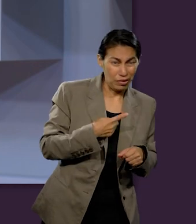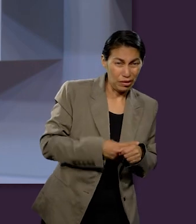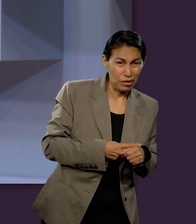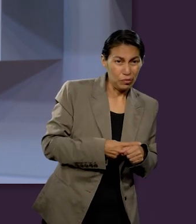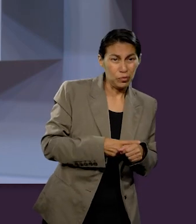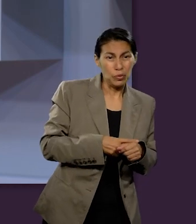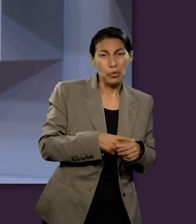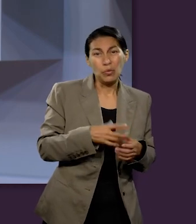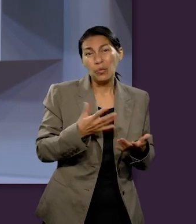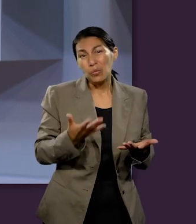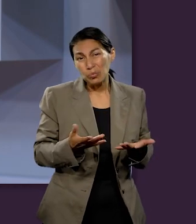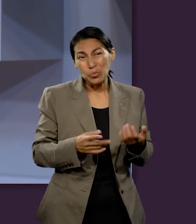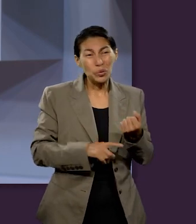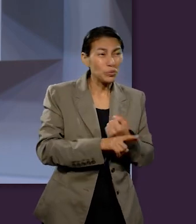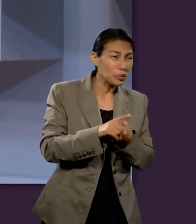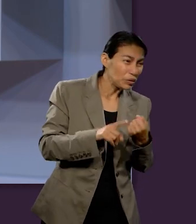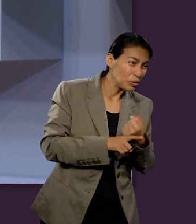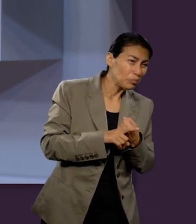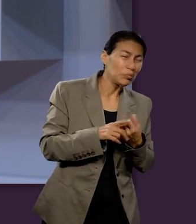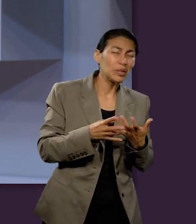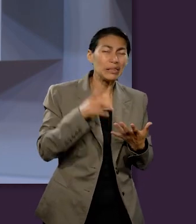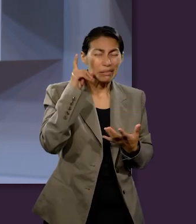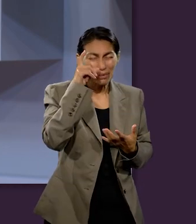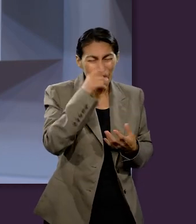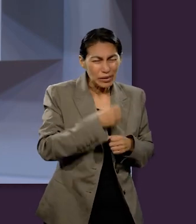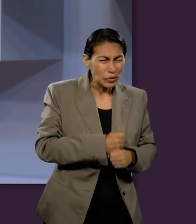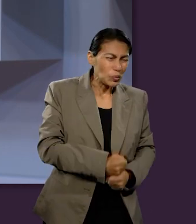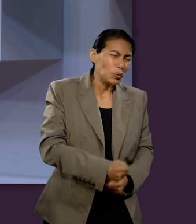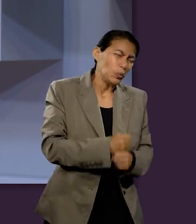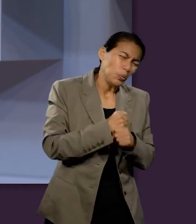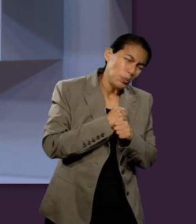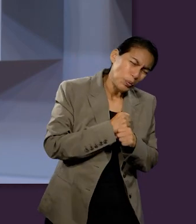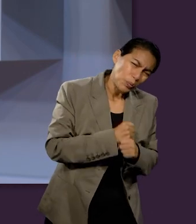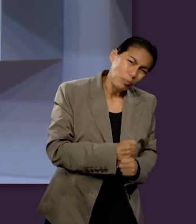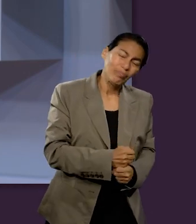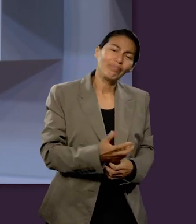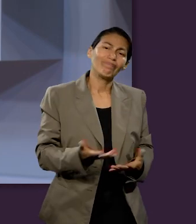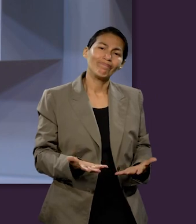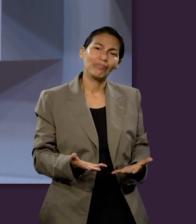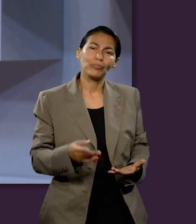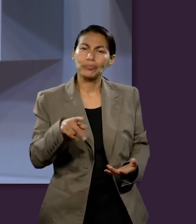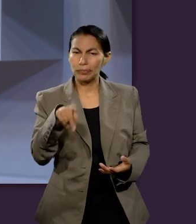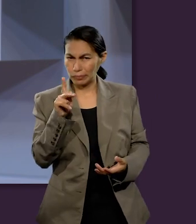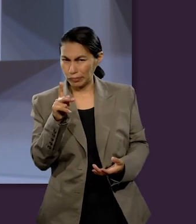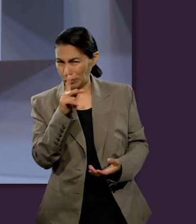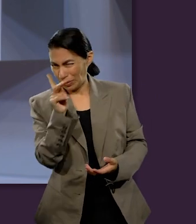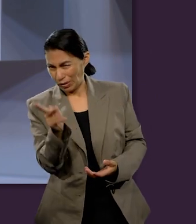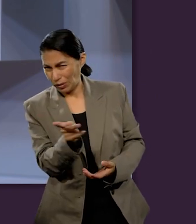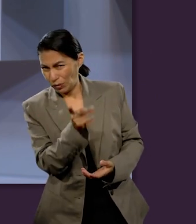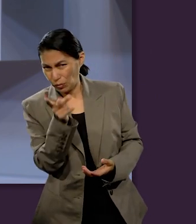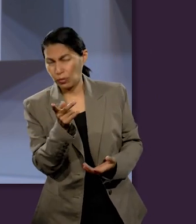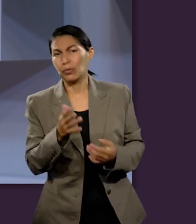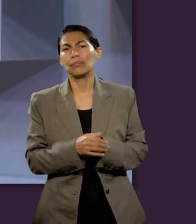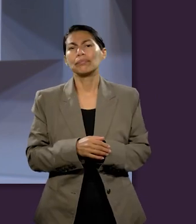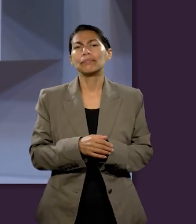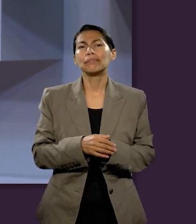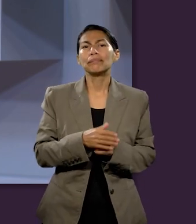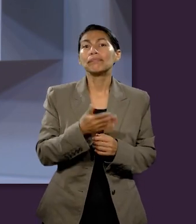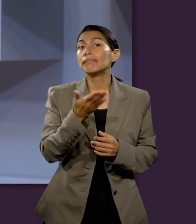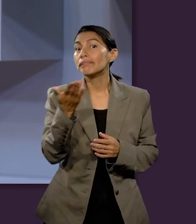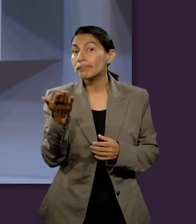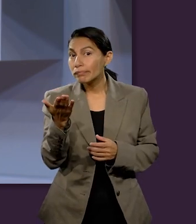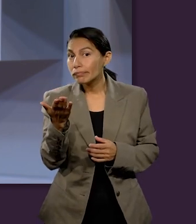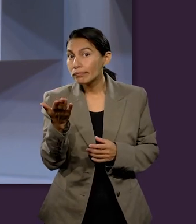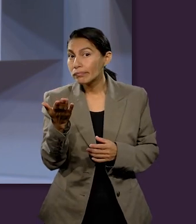momento en que alguien está sumamente enfermo, cuando se está lidiando con esta situación tan complicada. Pero